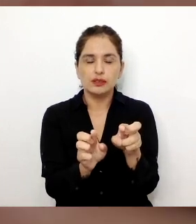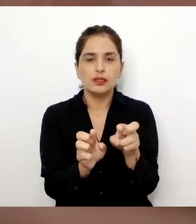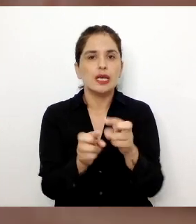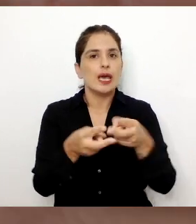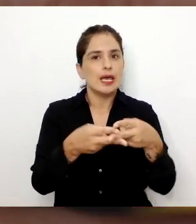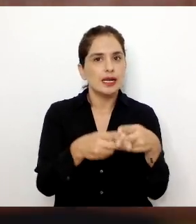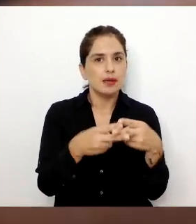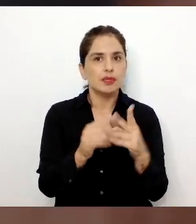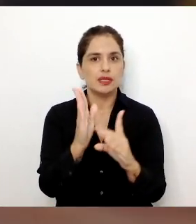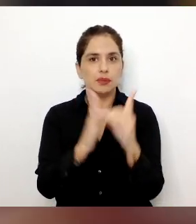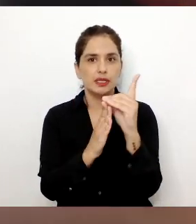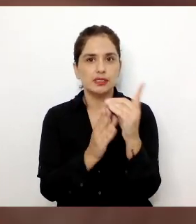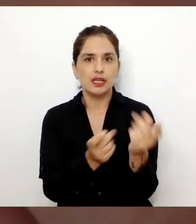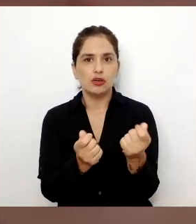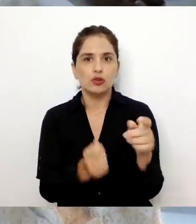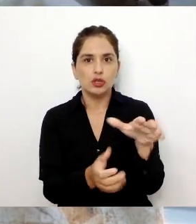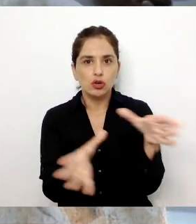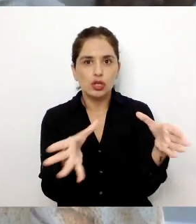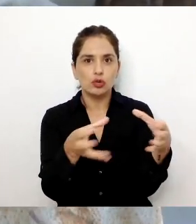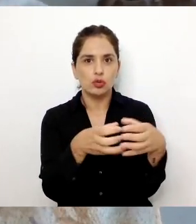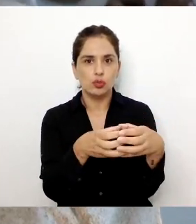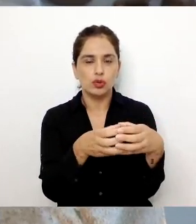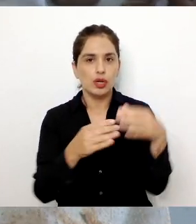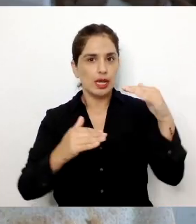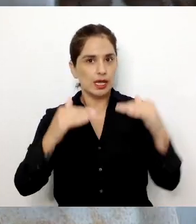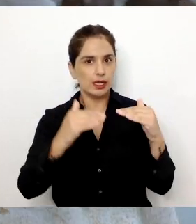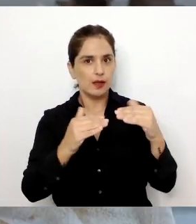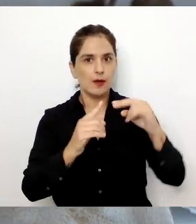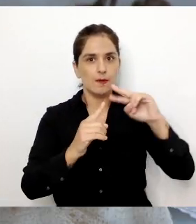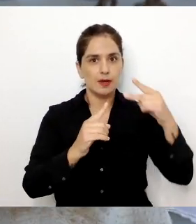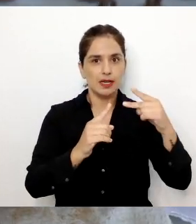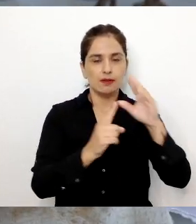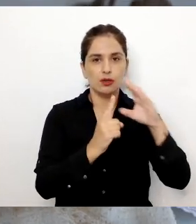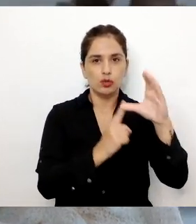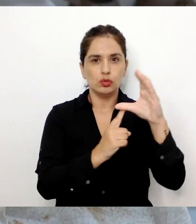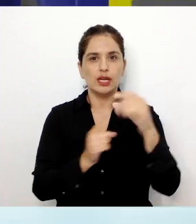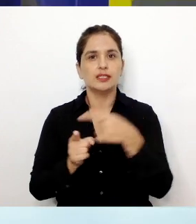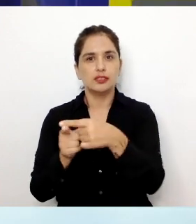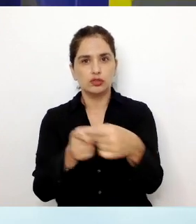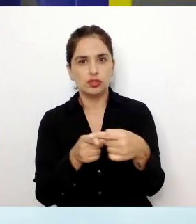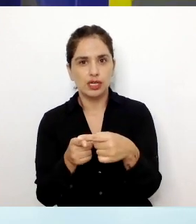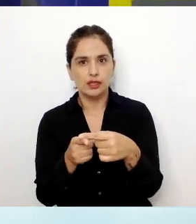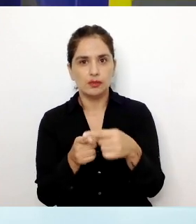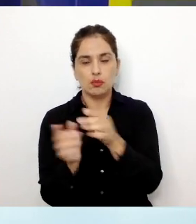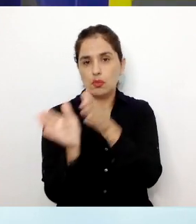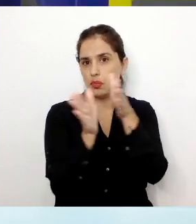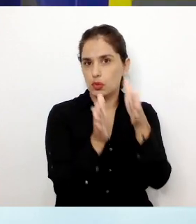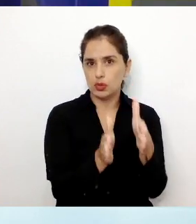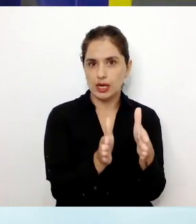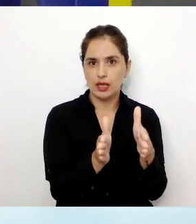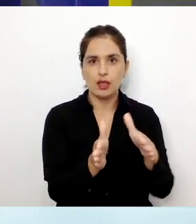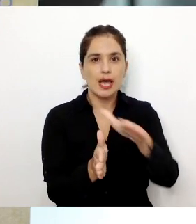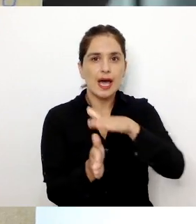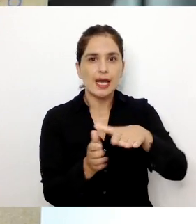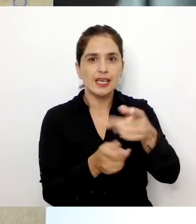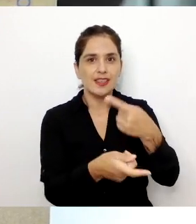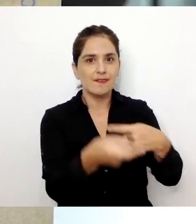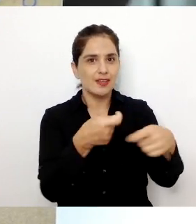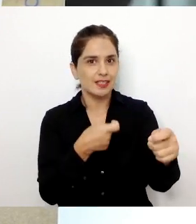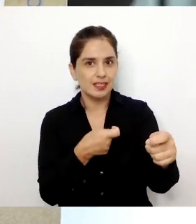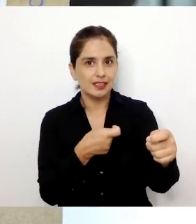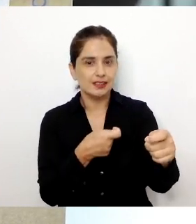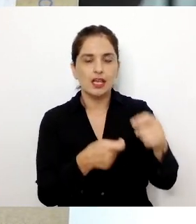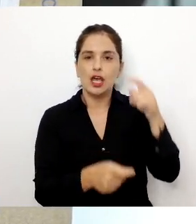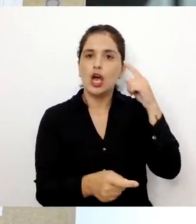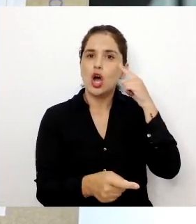para el desarrollo económico del sector, equilibrando variables culturales y sociales. Por un lado está el área de ventas, que tiene